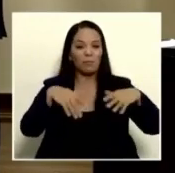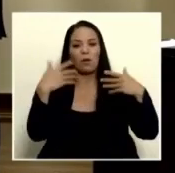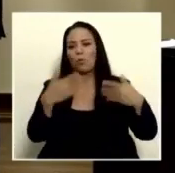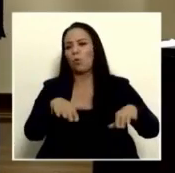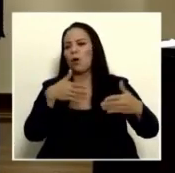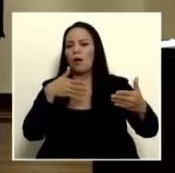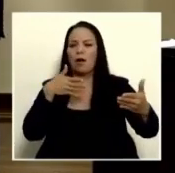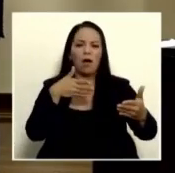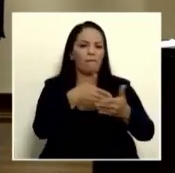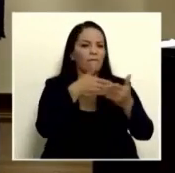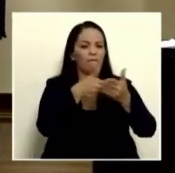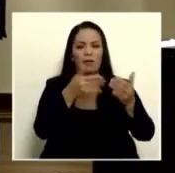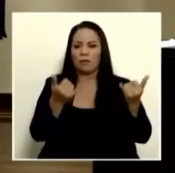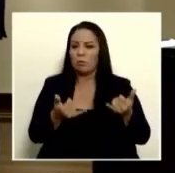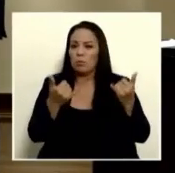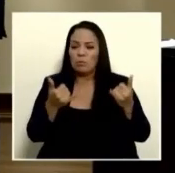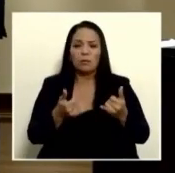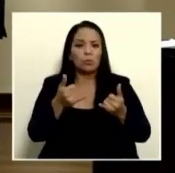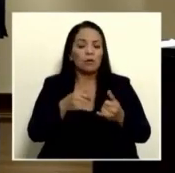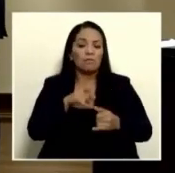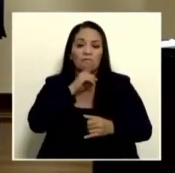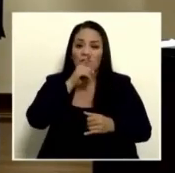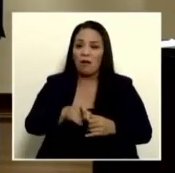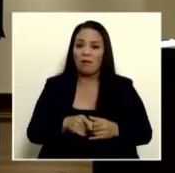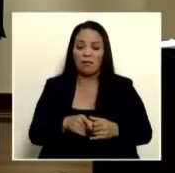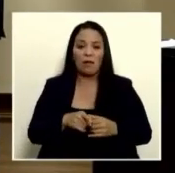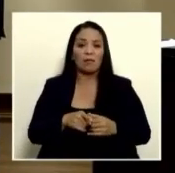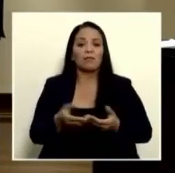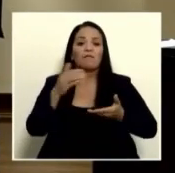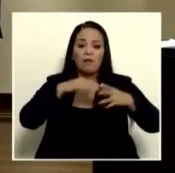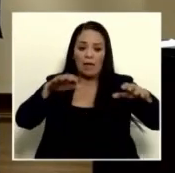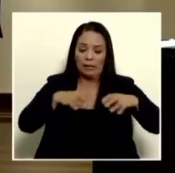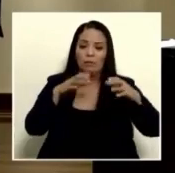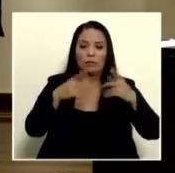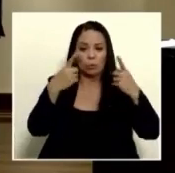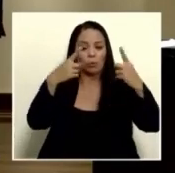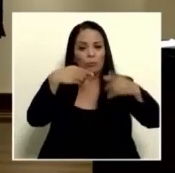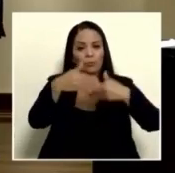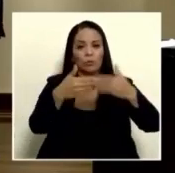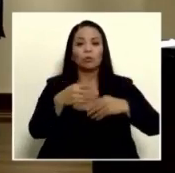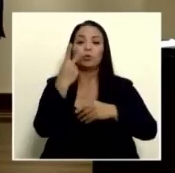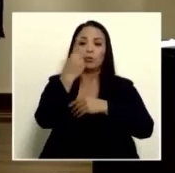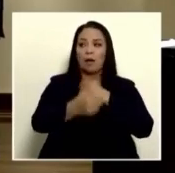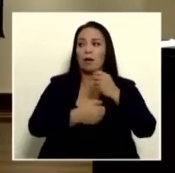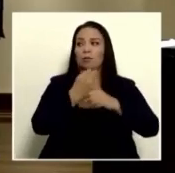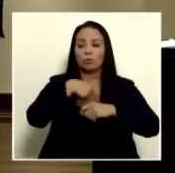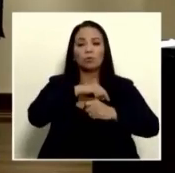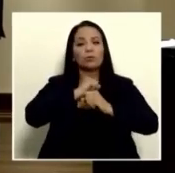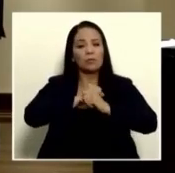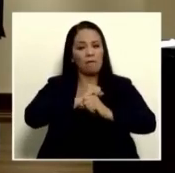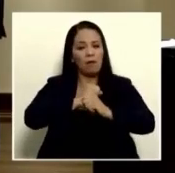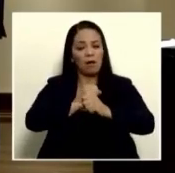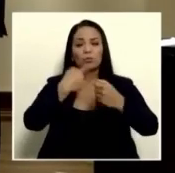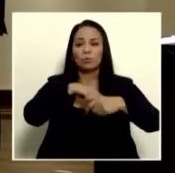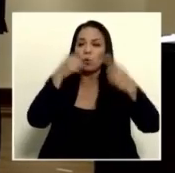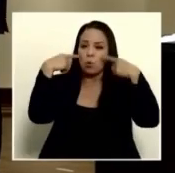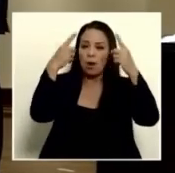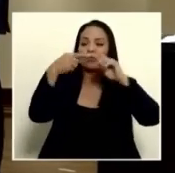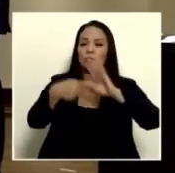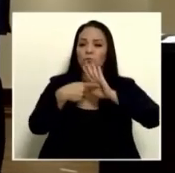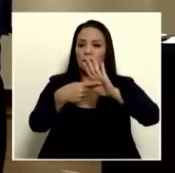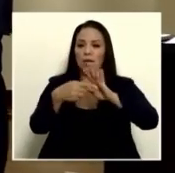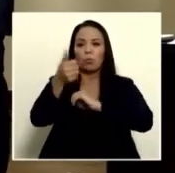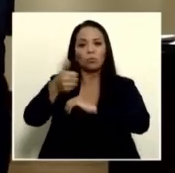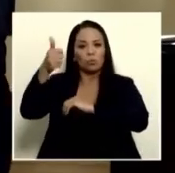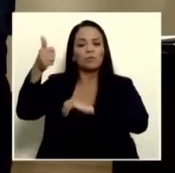afectado hoy día es una realidad que la reactivación se ha venido dando desde hace dos años estuvimos trabajando y nosotros logramos demostrar a las